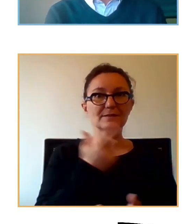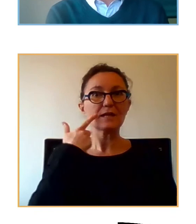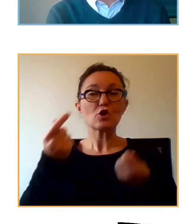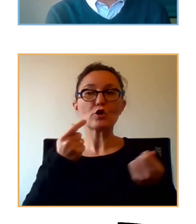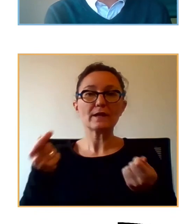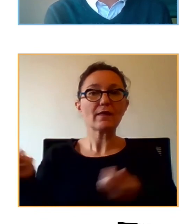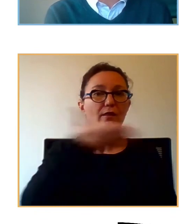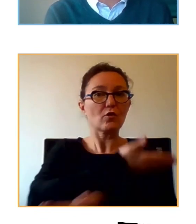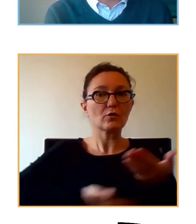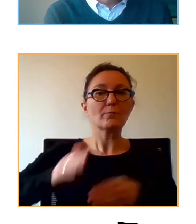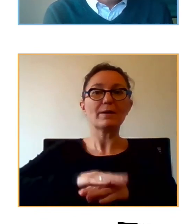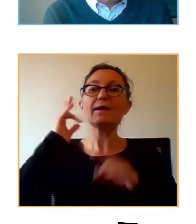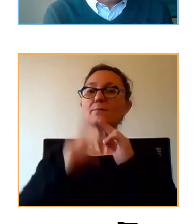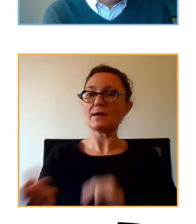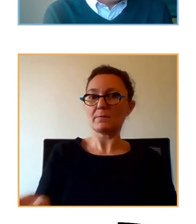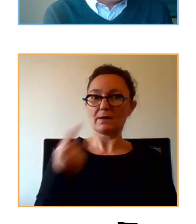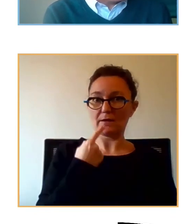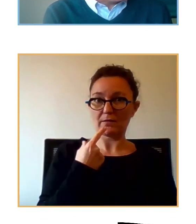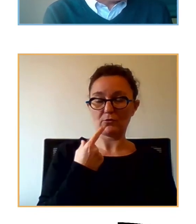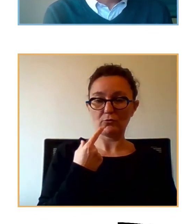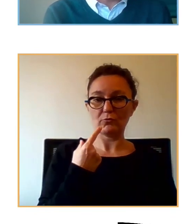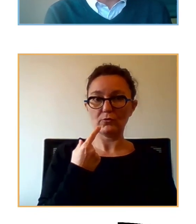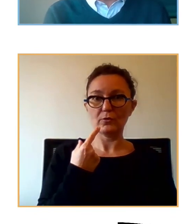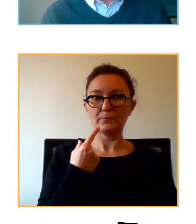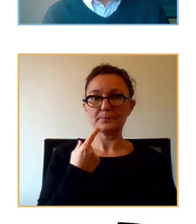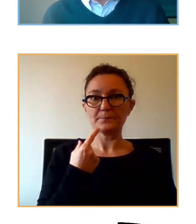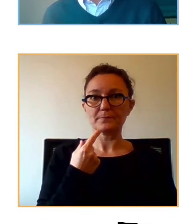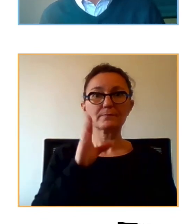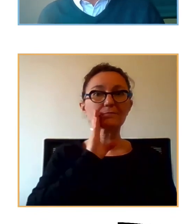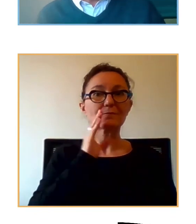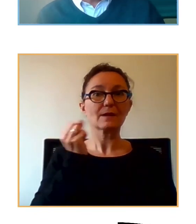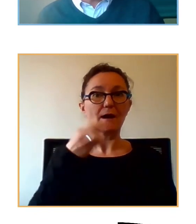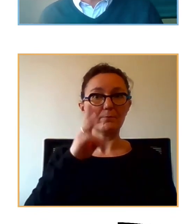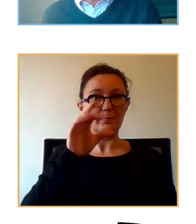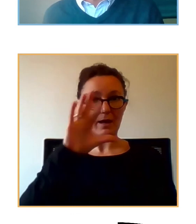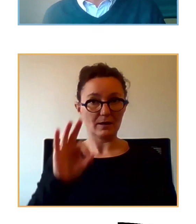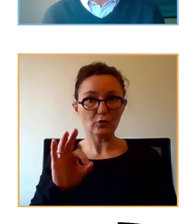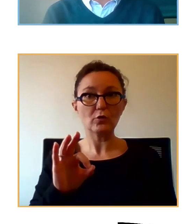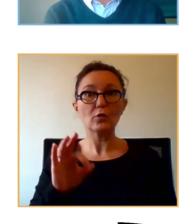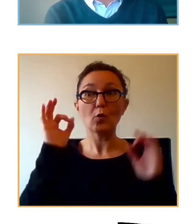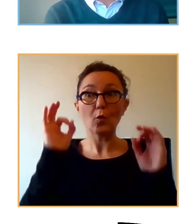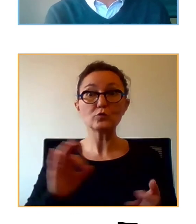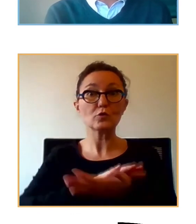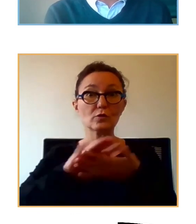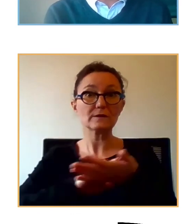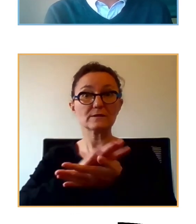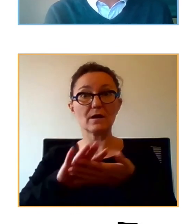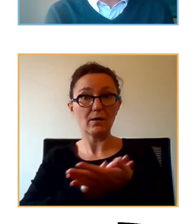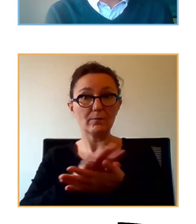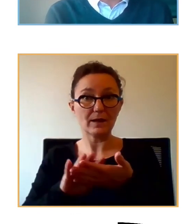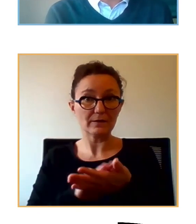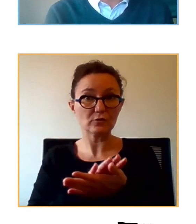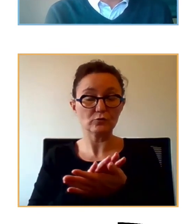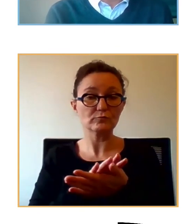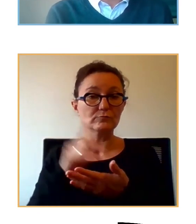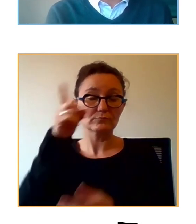intentar evitar la medicalización, que en este caso Amparo Botejara, como en su parte de medicina, justo nos estaba hablando acerca de ello en la propuesta que